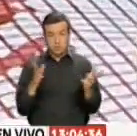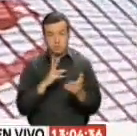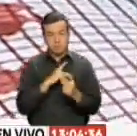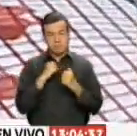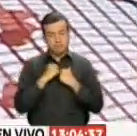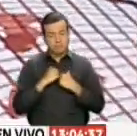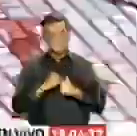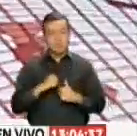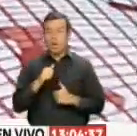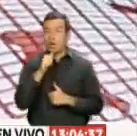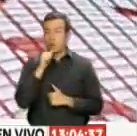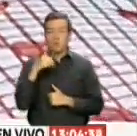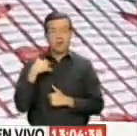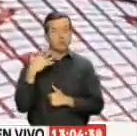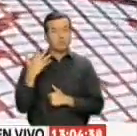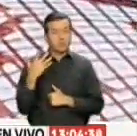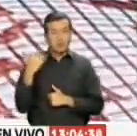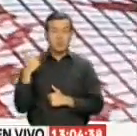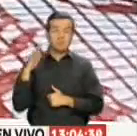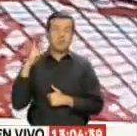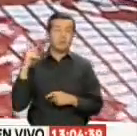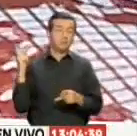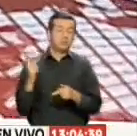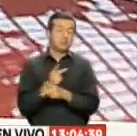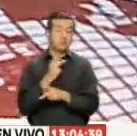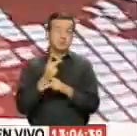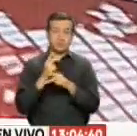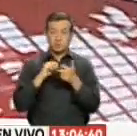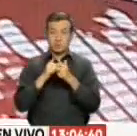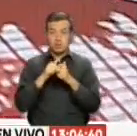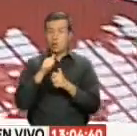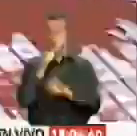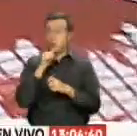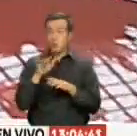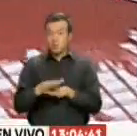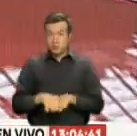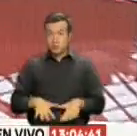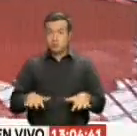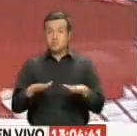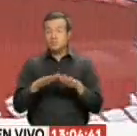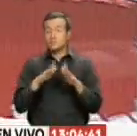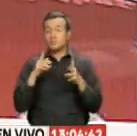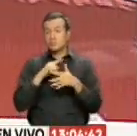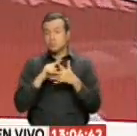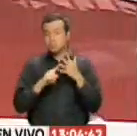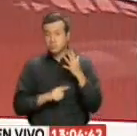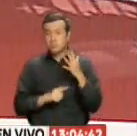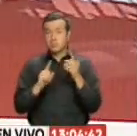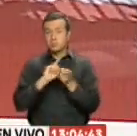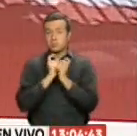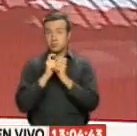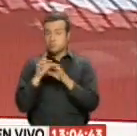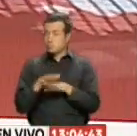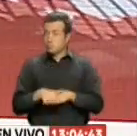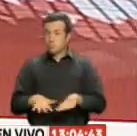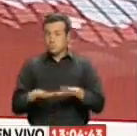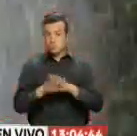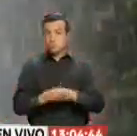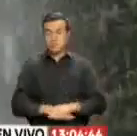por el acceso al líquido vital y cada vez se reducen más las fuentes de agua dulce, producto de factores como el cambio climático.